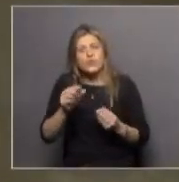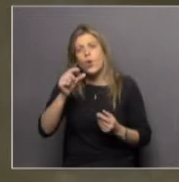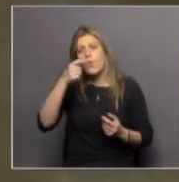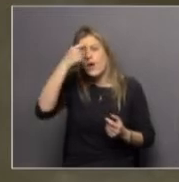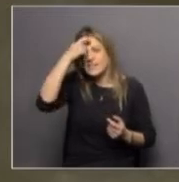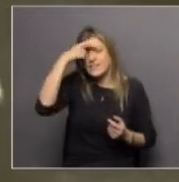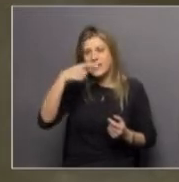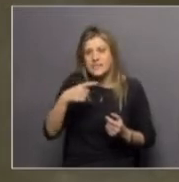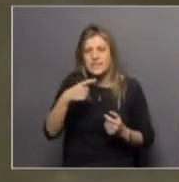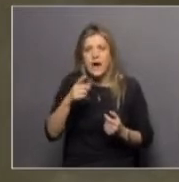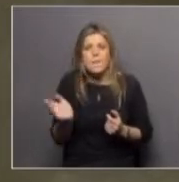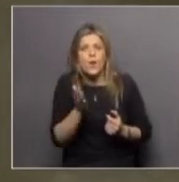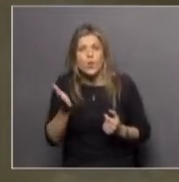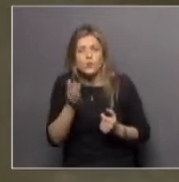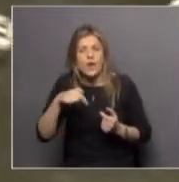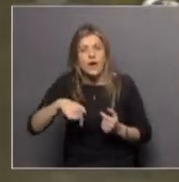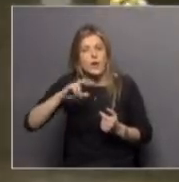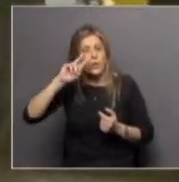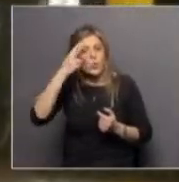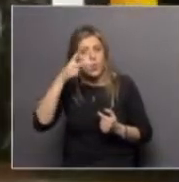ciencia que se produce en Uruguay?